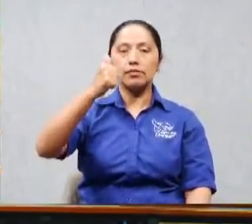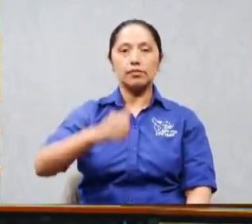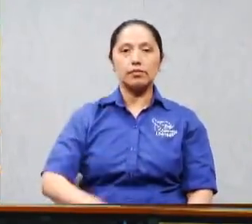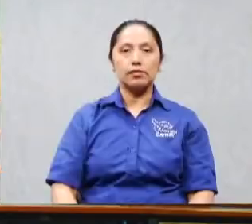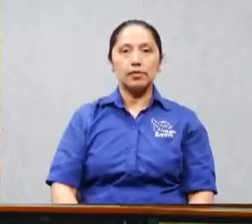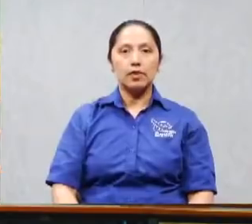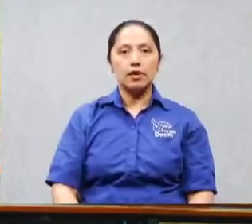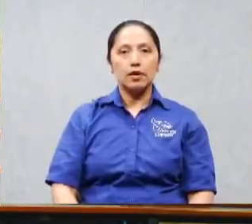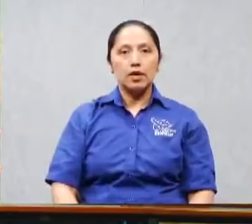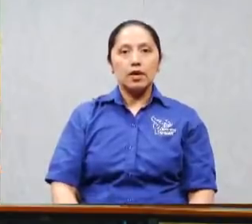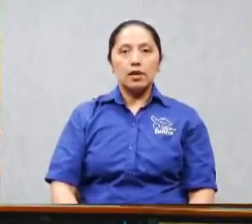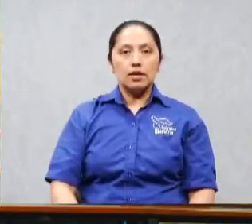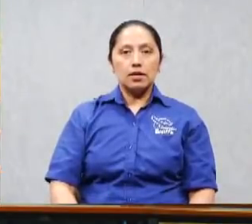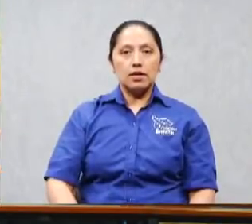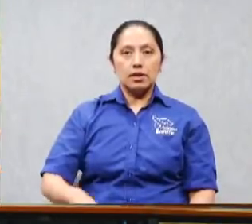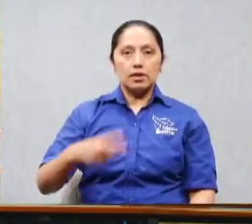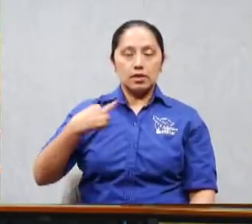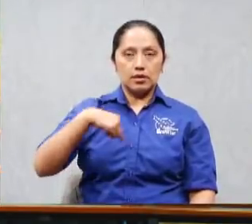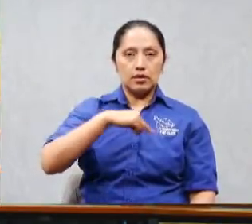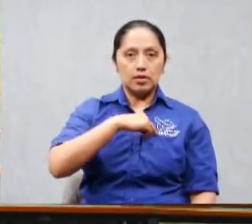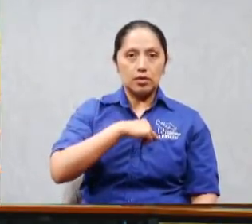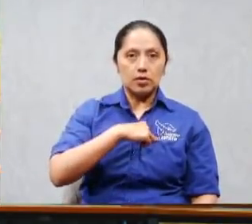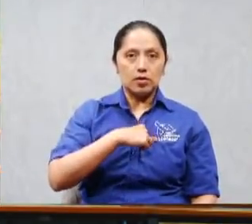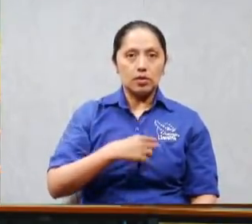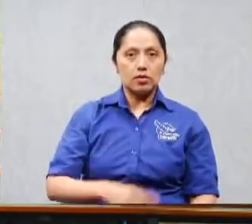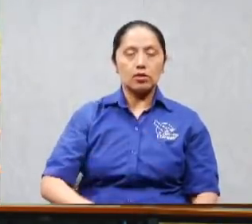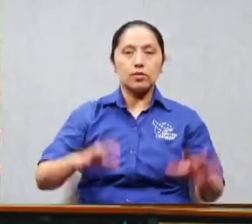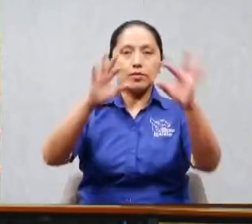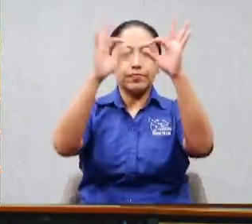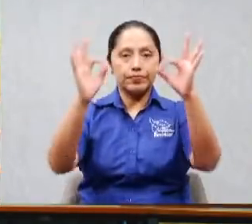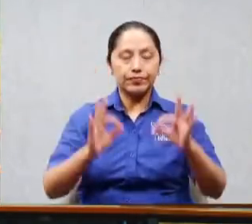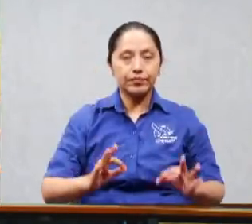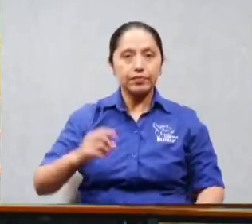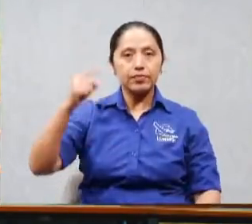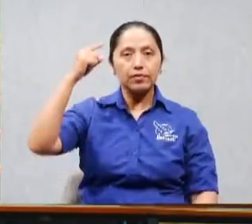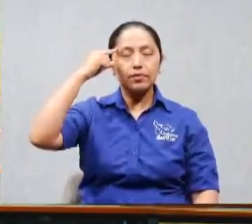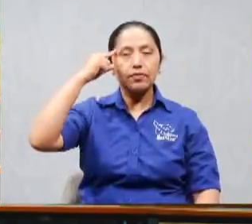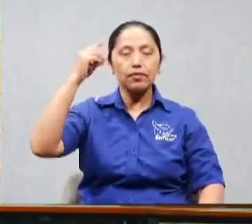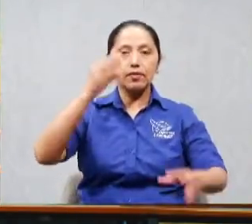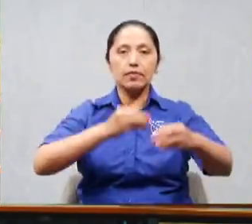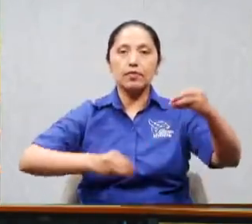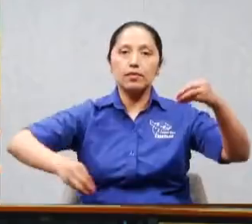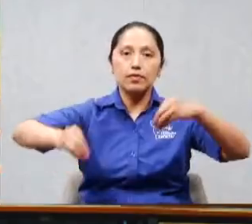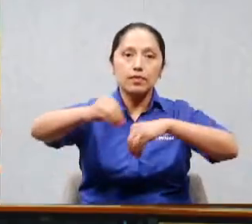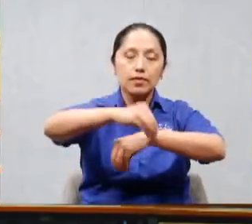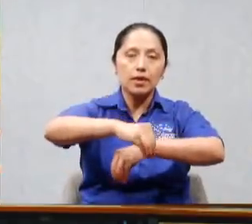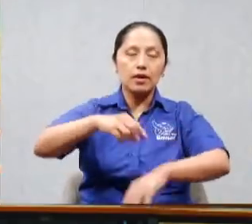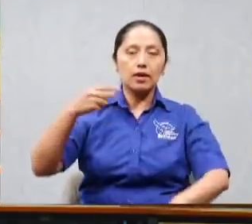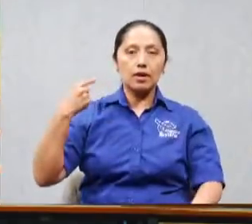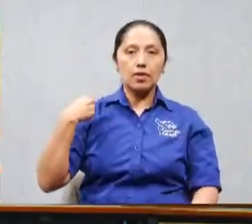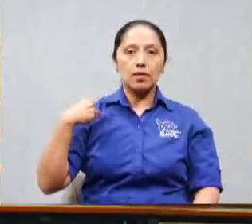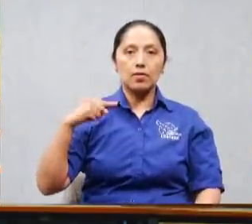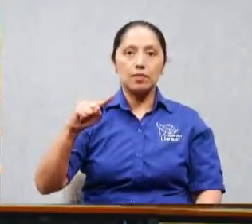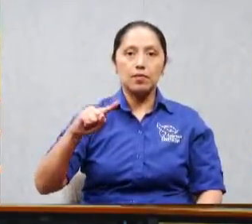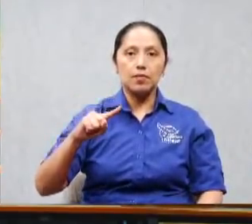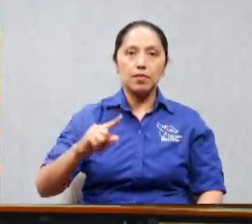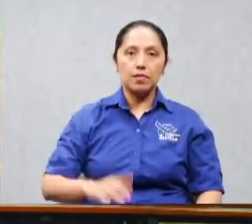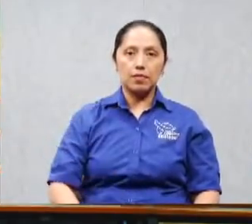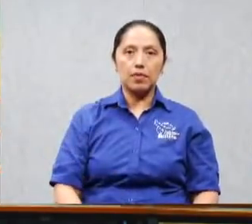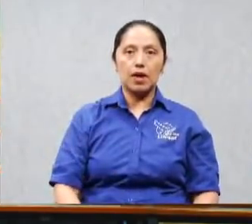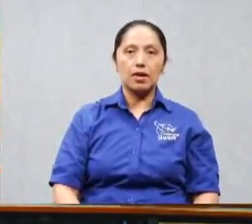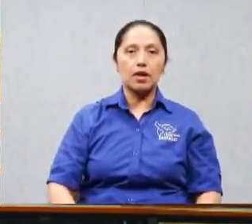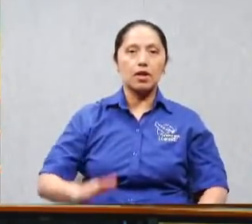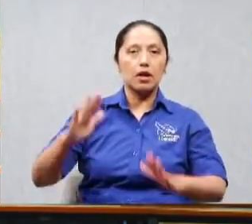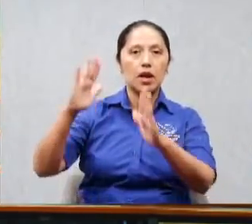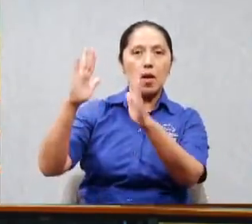pensamientos para irnos acercando poco a poco, más y más y más y más a la forma de pensar de nuestro Señor.